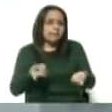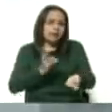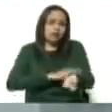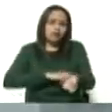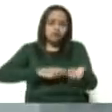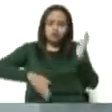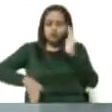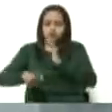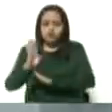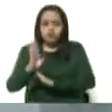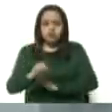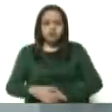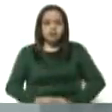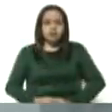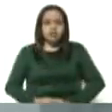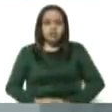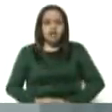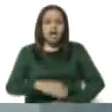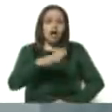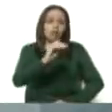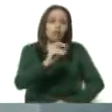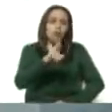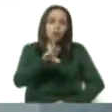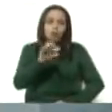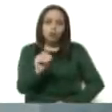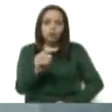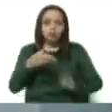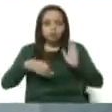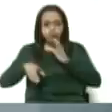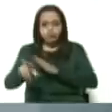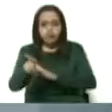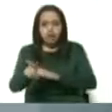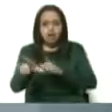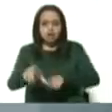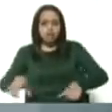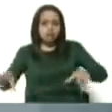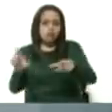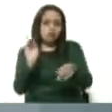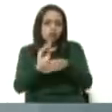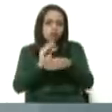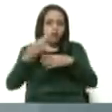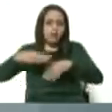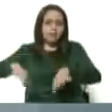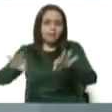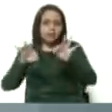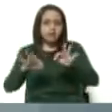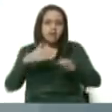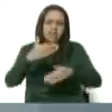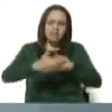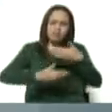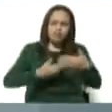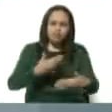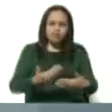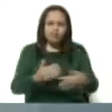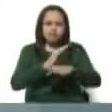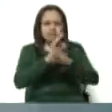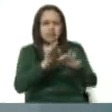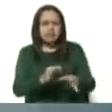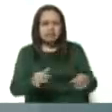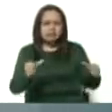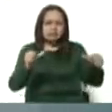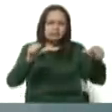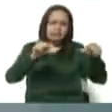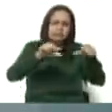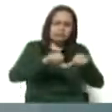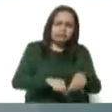remitido a la ciudad de Coro, fue ingresado a unidades de cuidados intensivos y evolucionó de manera tórpida.